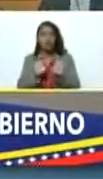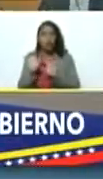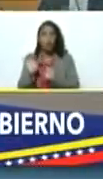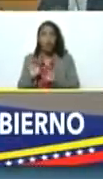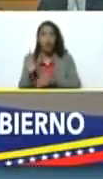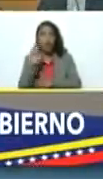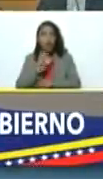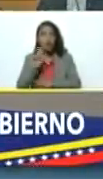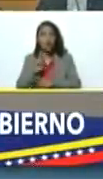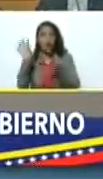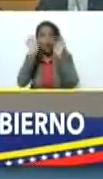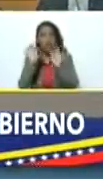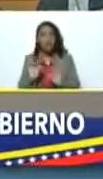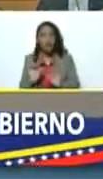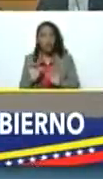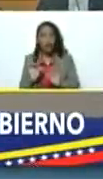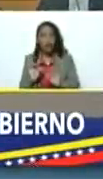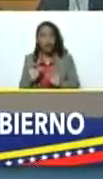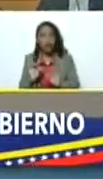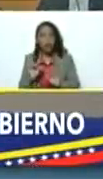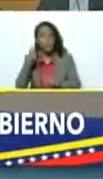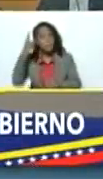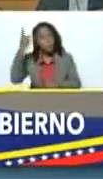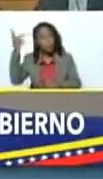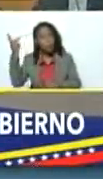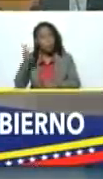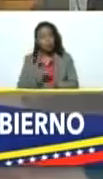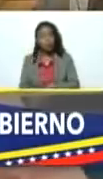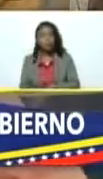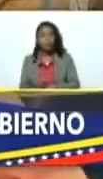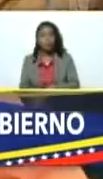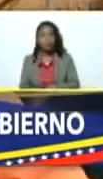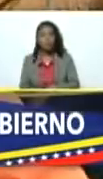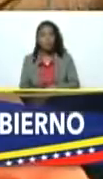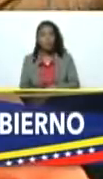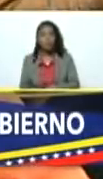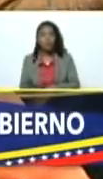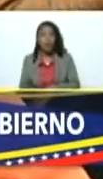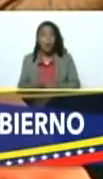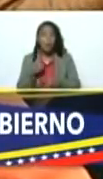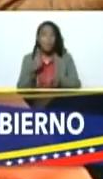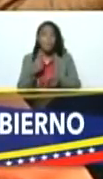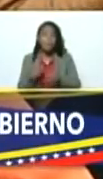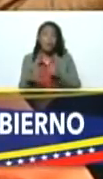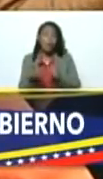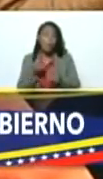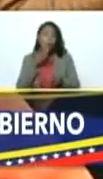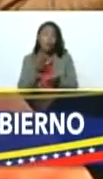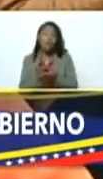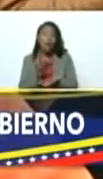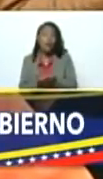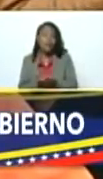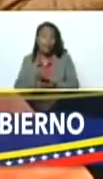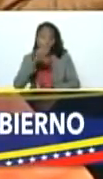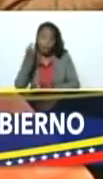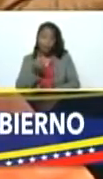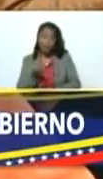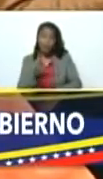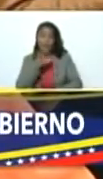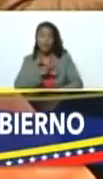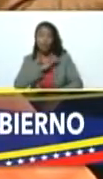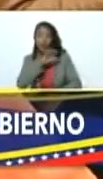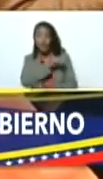utilizar el método de la exageración pedagógica pero poner de verdad señora